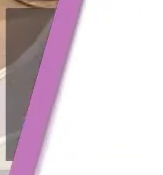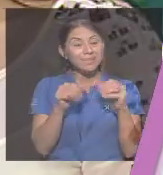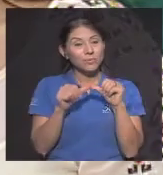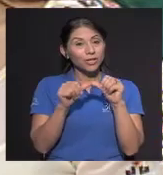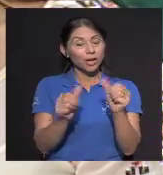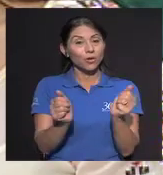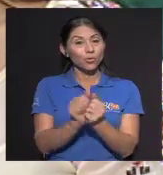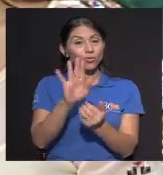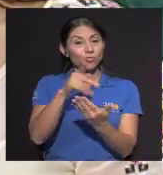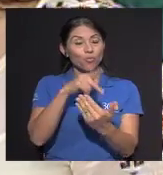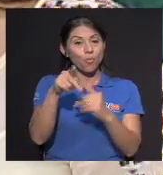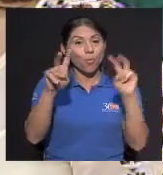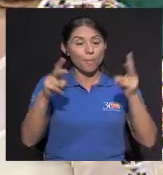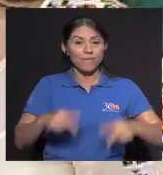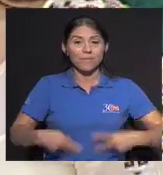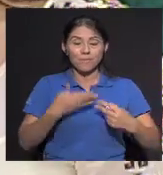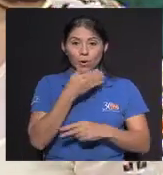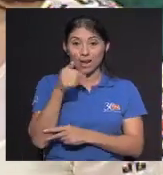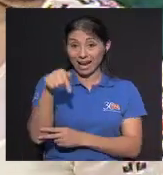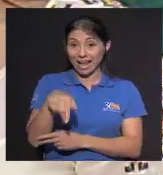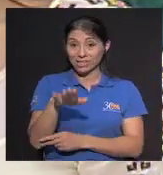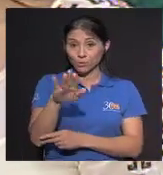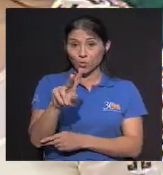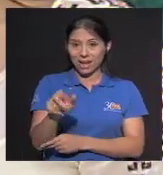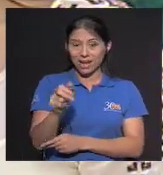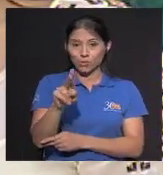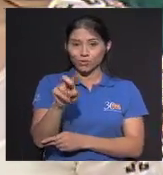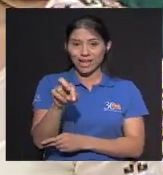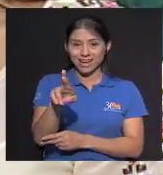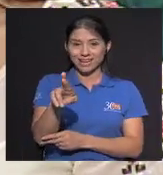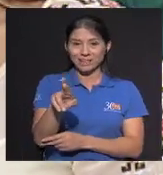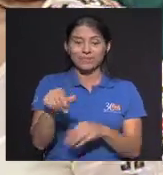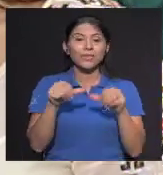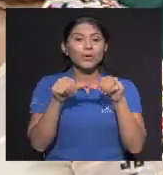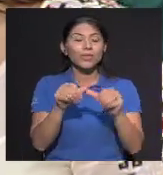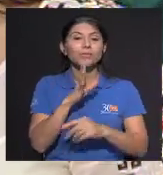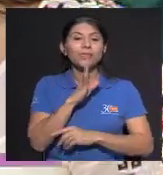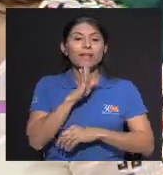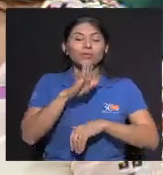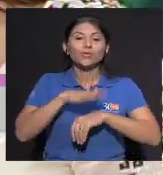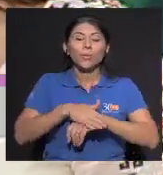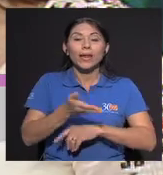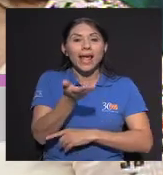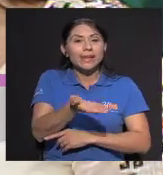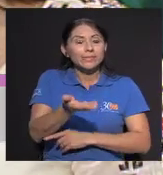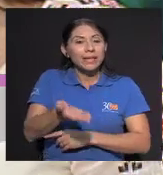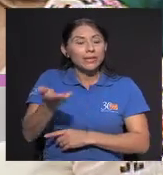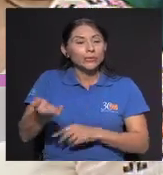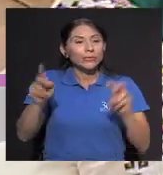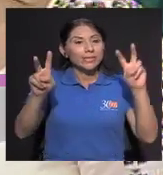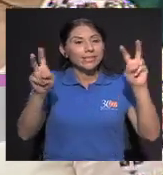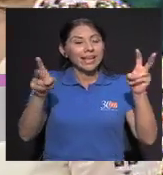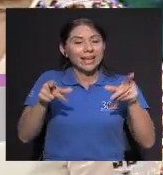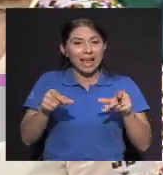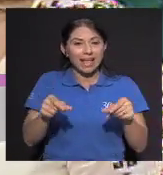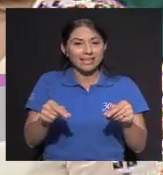Gracias por continuar Con su programa Vivir Mejor Aquí en su canal UCR Continuamos hablando Acerca de los aspectos Del cáncer Que